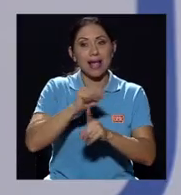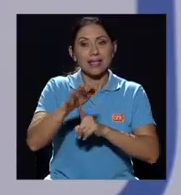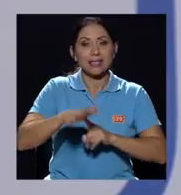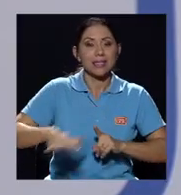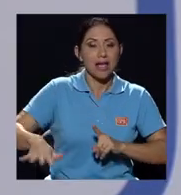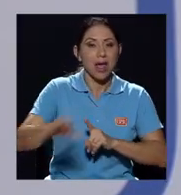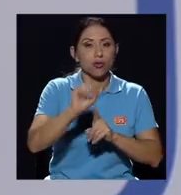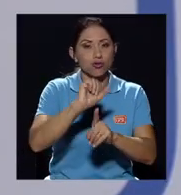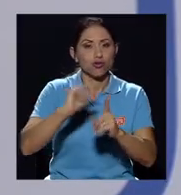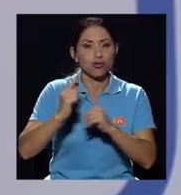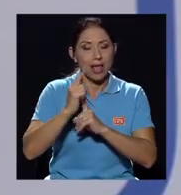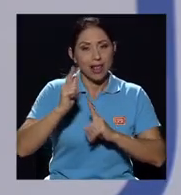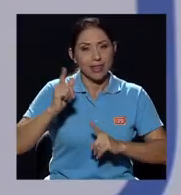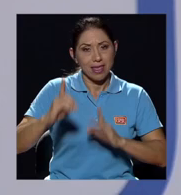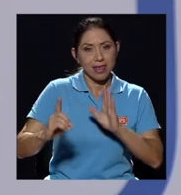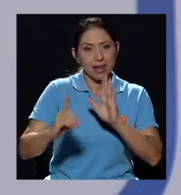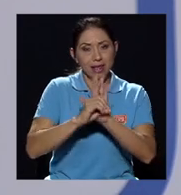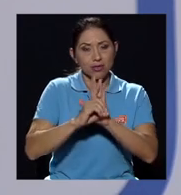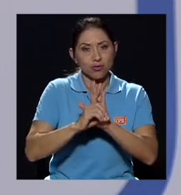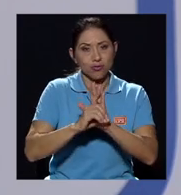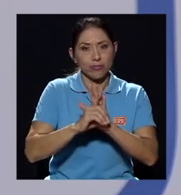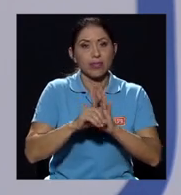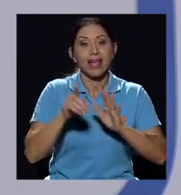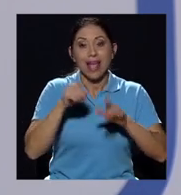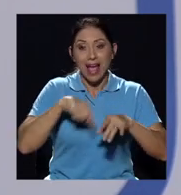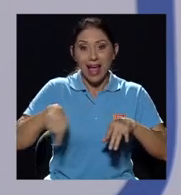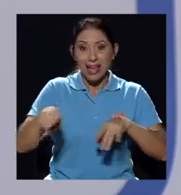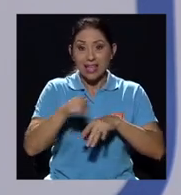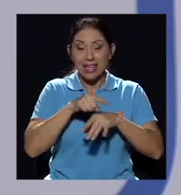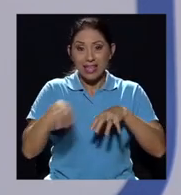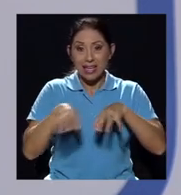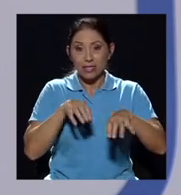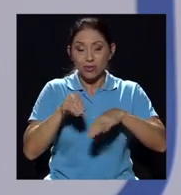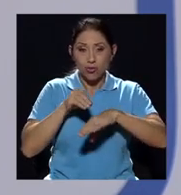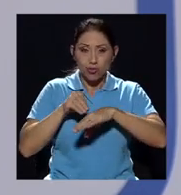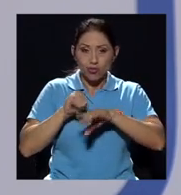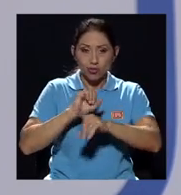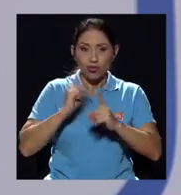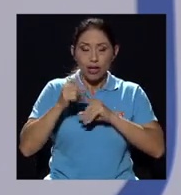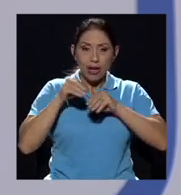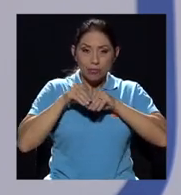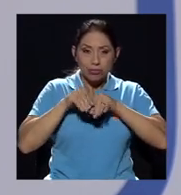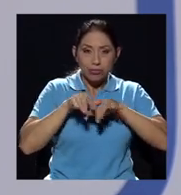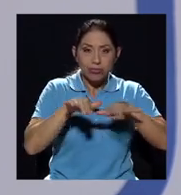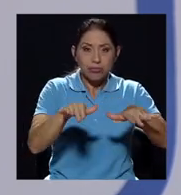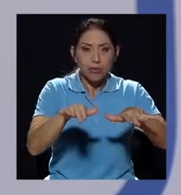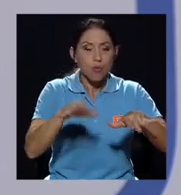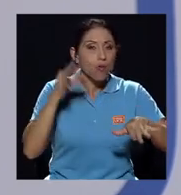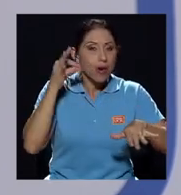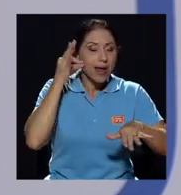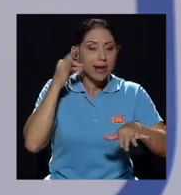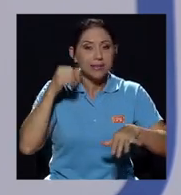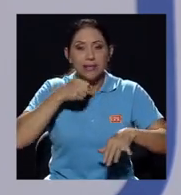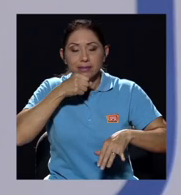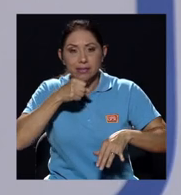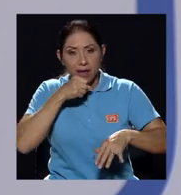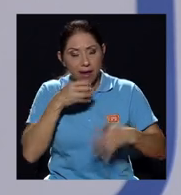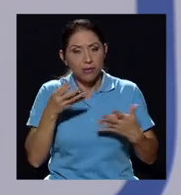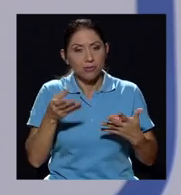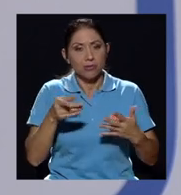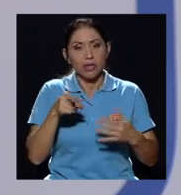social que ha permeado, digamos, en las clases más vulnerables del país, con acciones en mujeres y en ancianos, y que